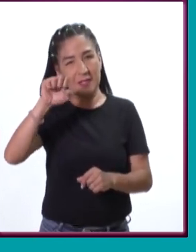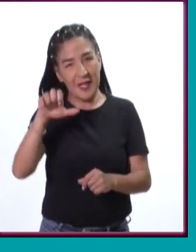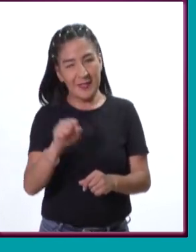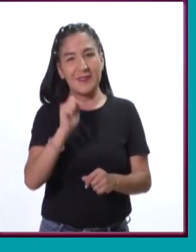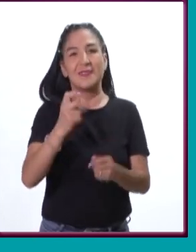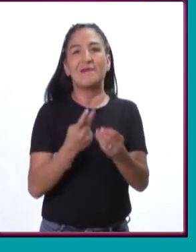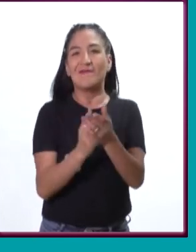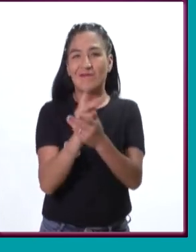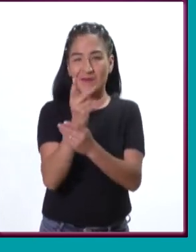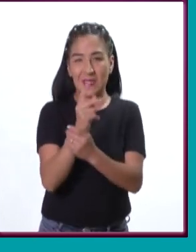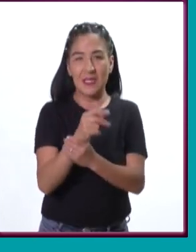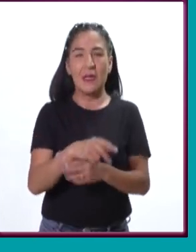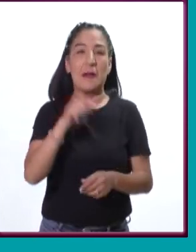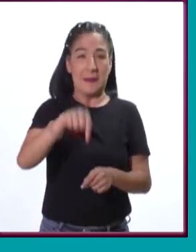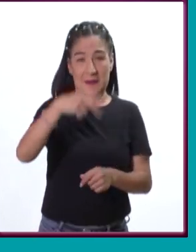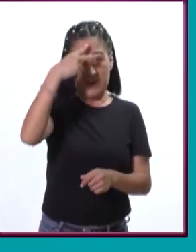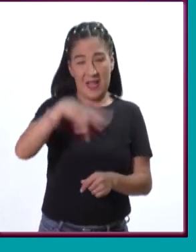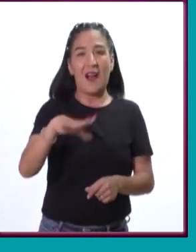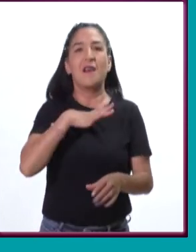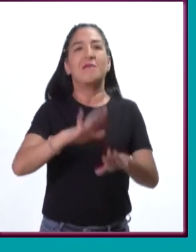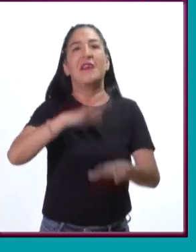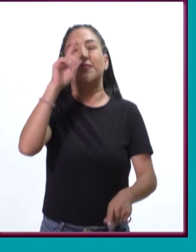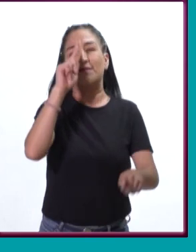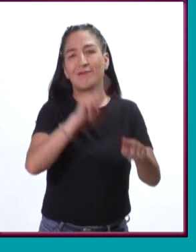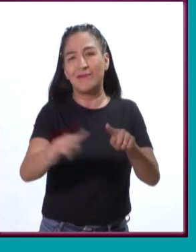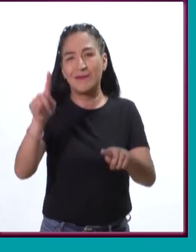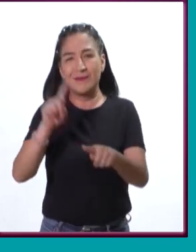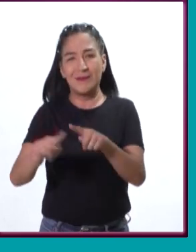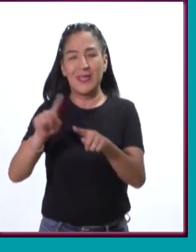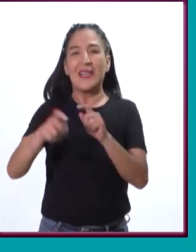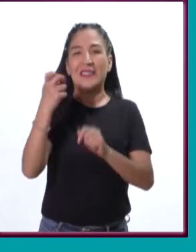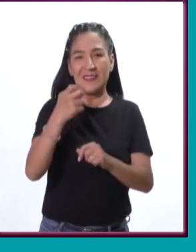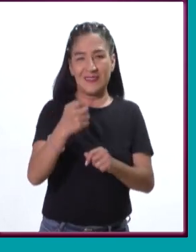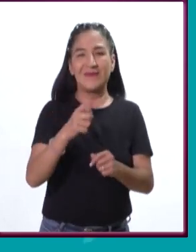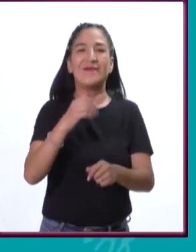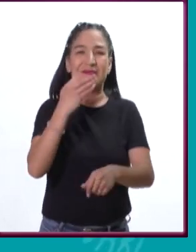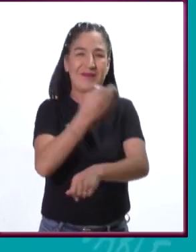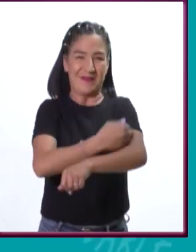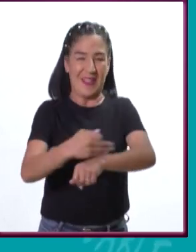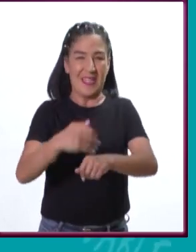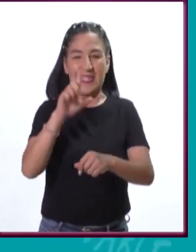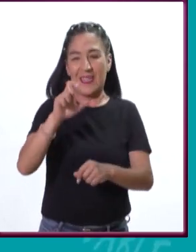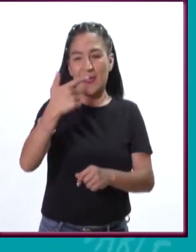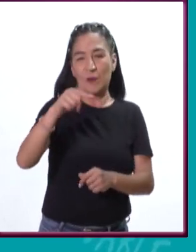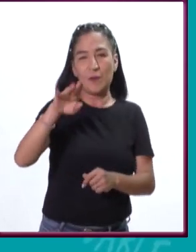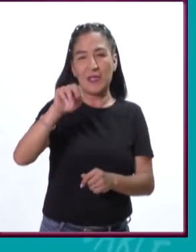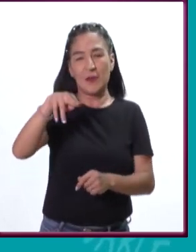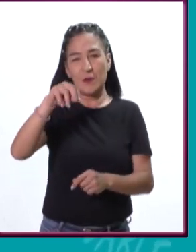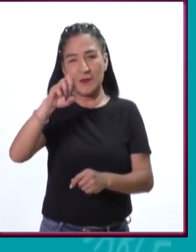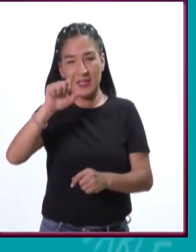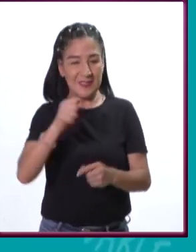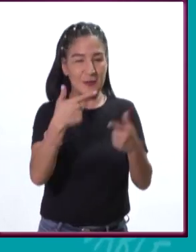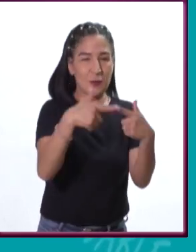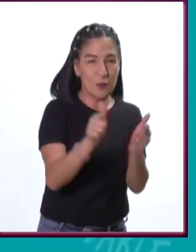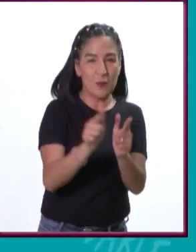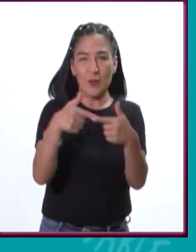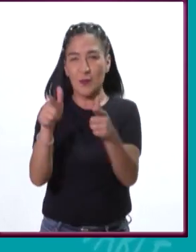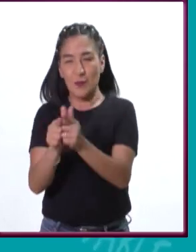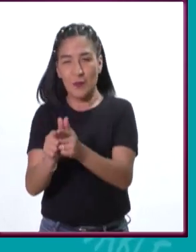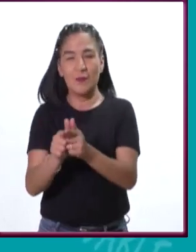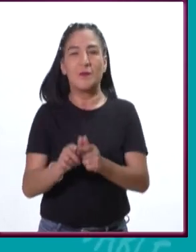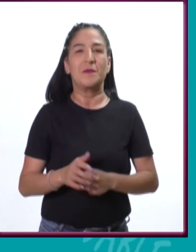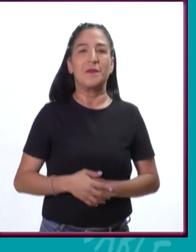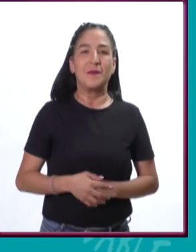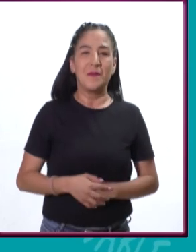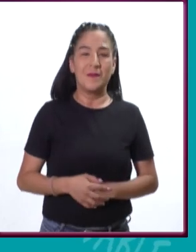muchísimas familias de plantas de hecho las tres familias más grandes de especies